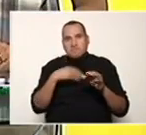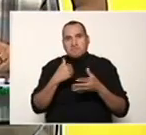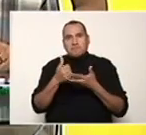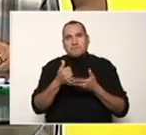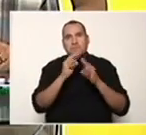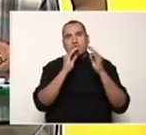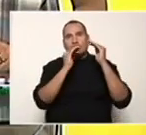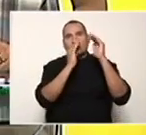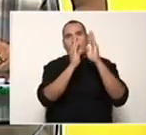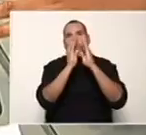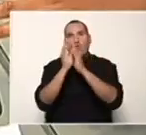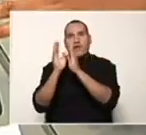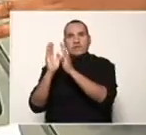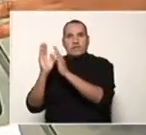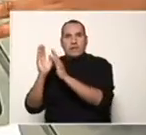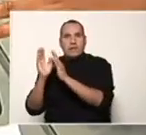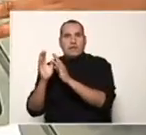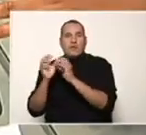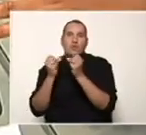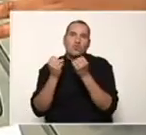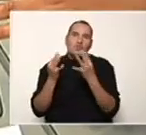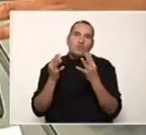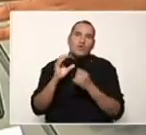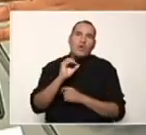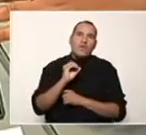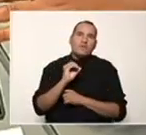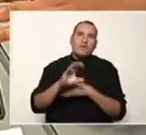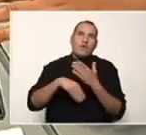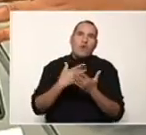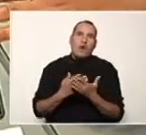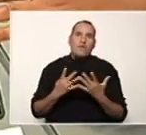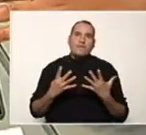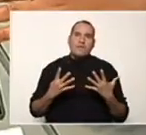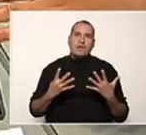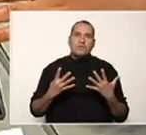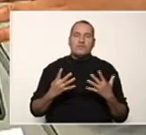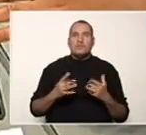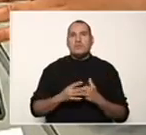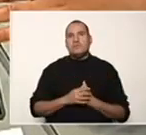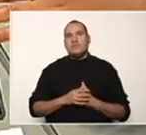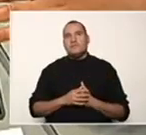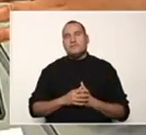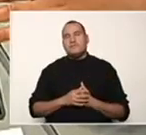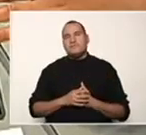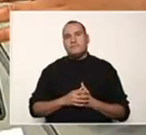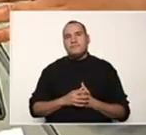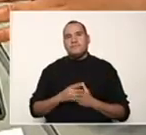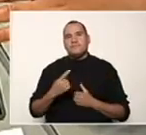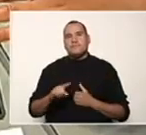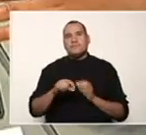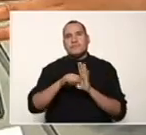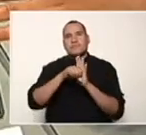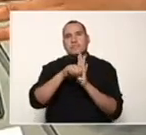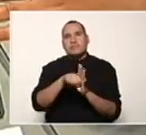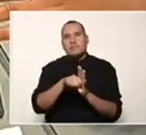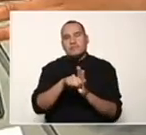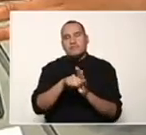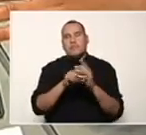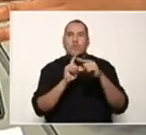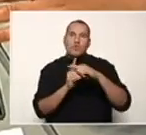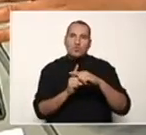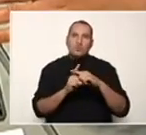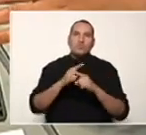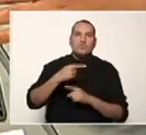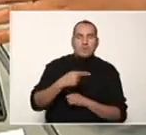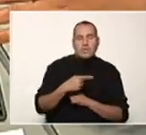organizadas, deben estar muy organizadas, con números del 0 al 9, también presentan símbolos o signos matemáticos